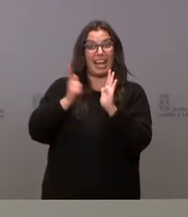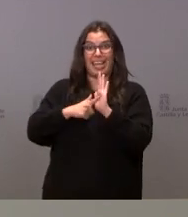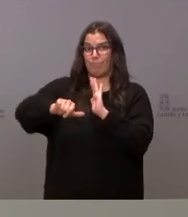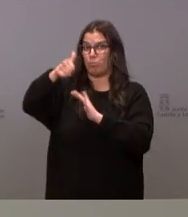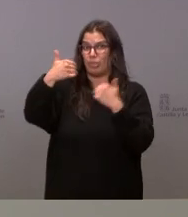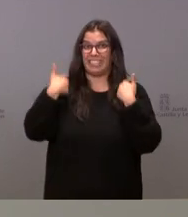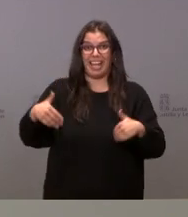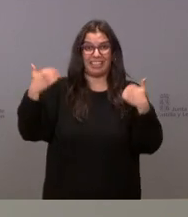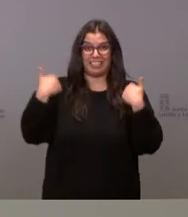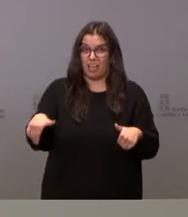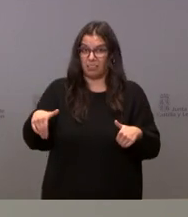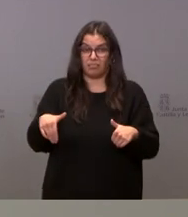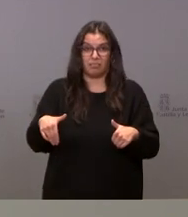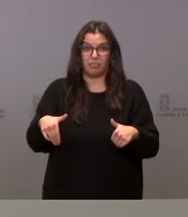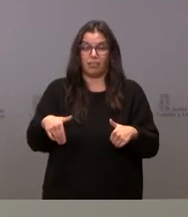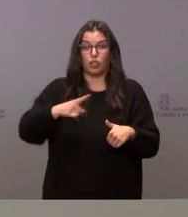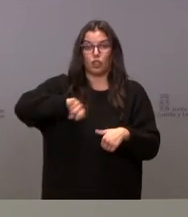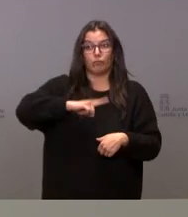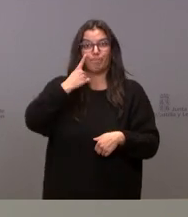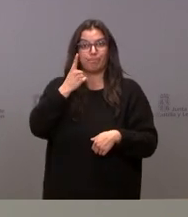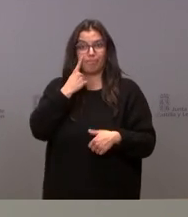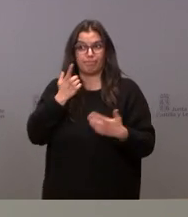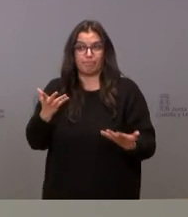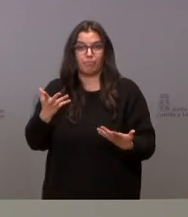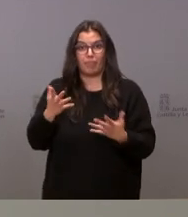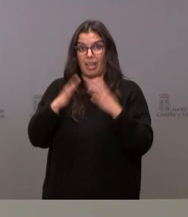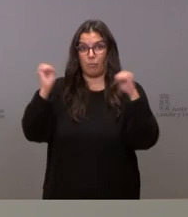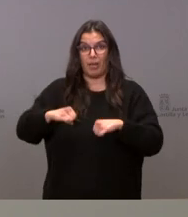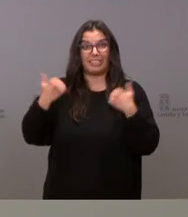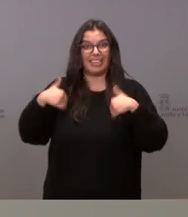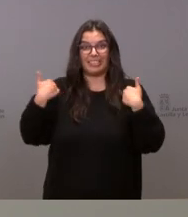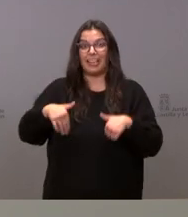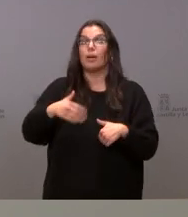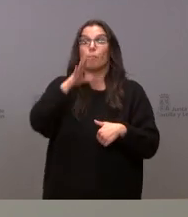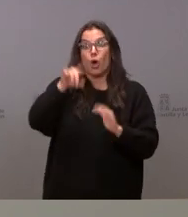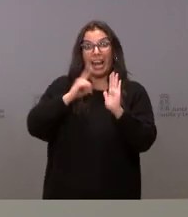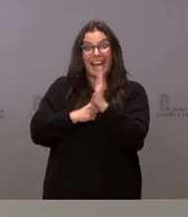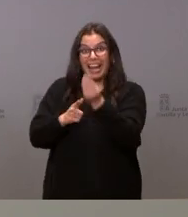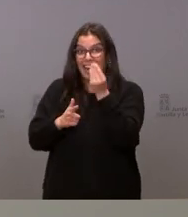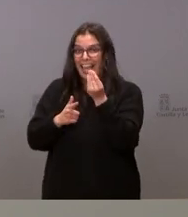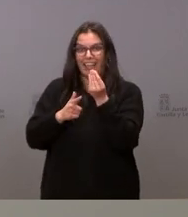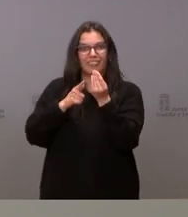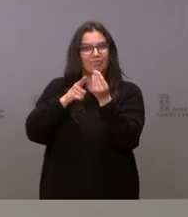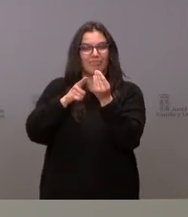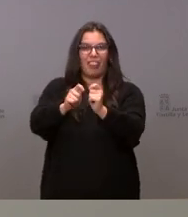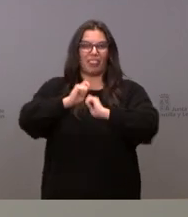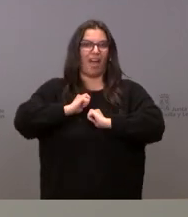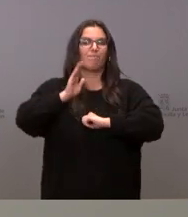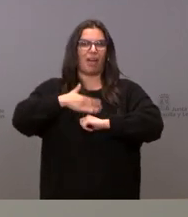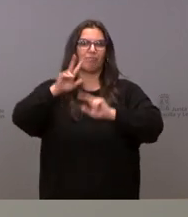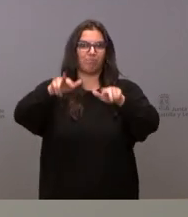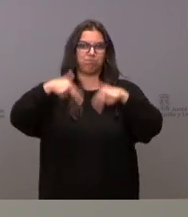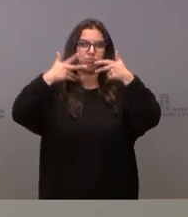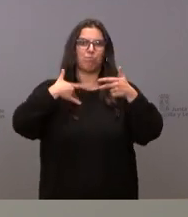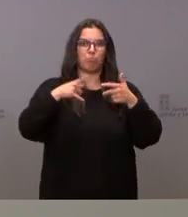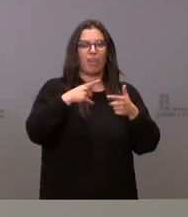estamos muy pendientes de que se apruebe porque esta ley de verdad es el marco para regularizar la situación